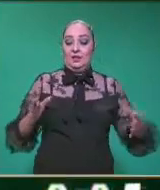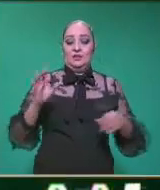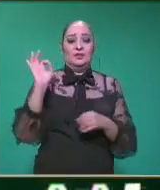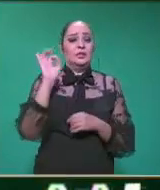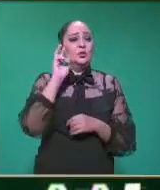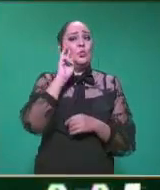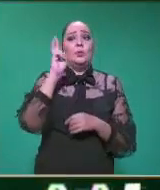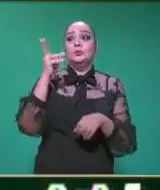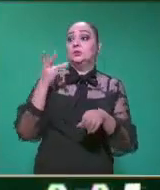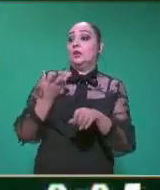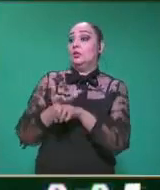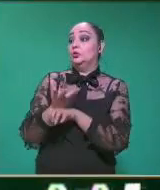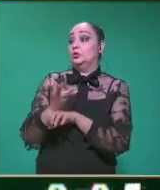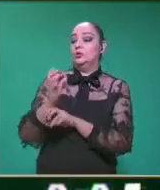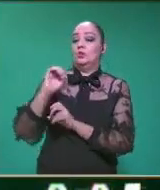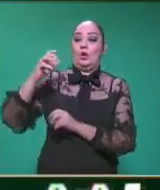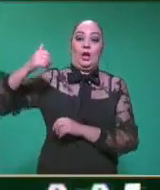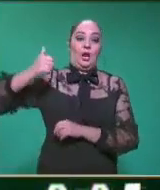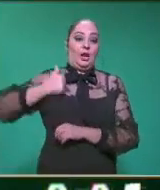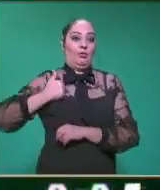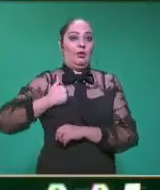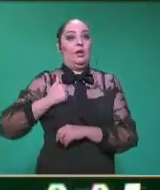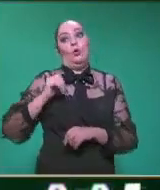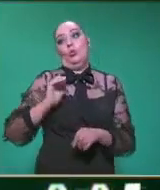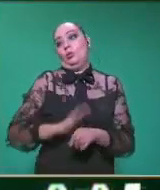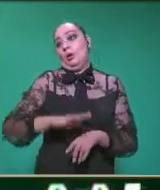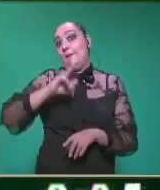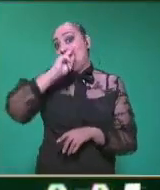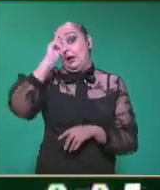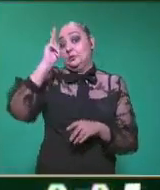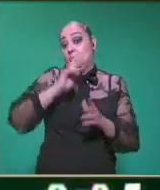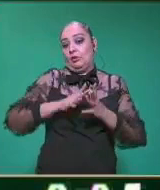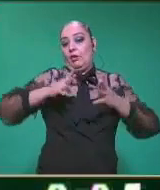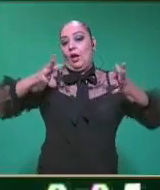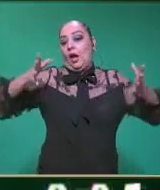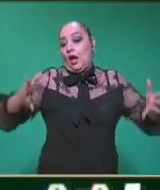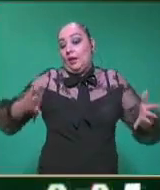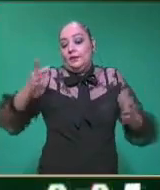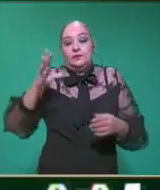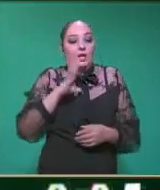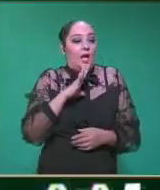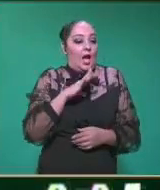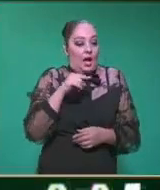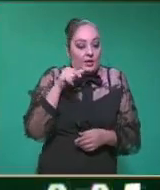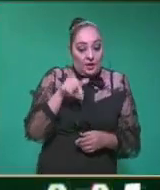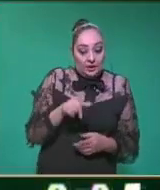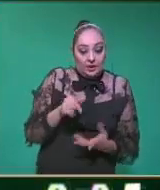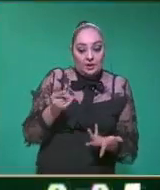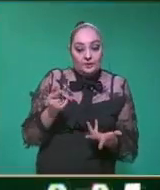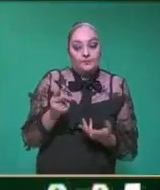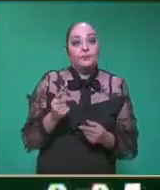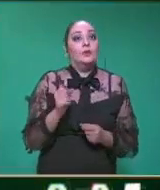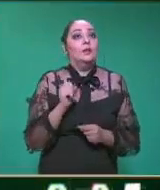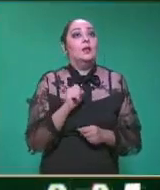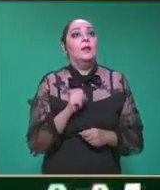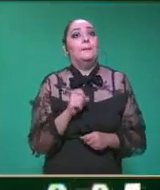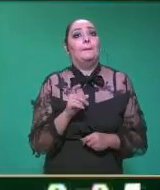Unidos o Canadá, están todavía más grandes de los que encontramos aquí al centro o más al sur,